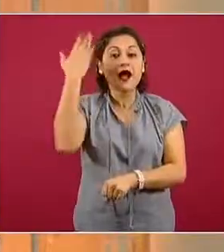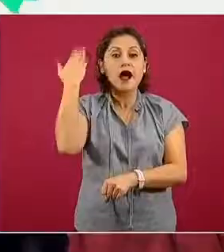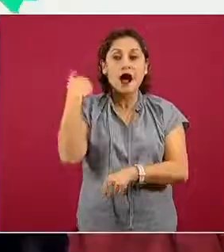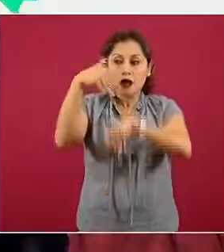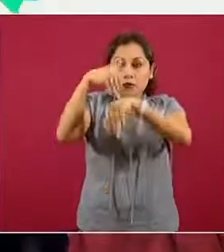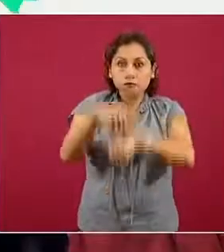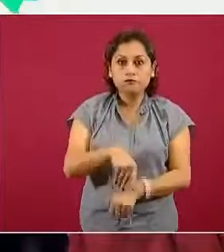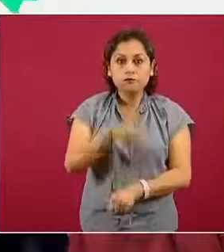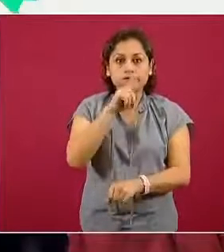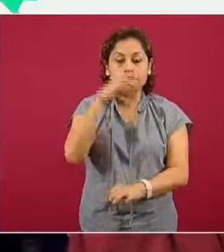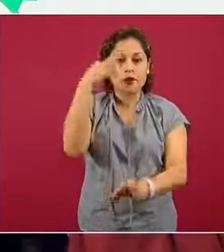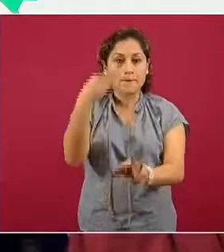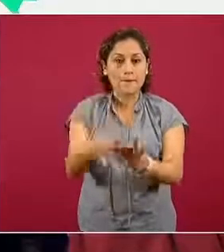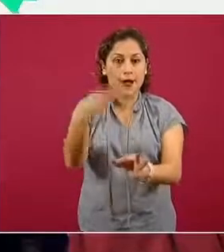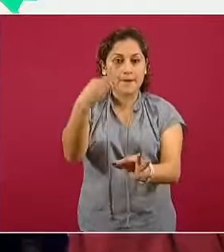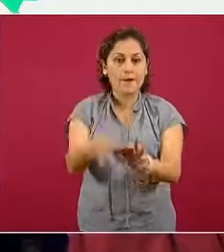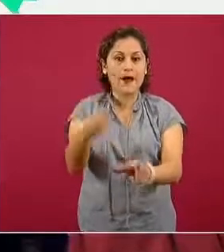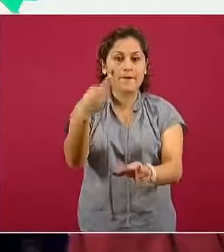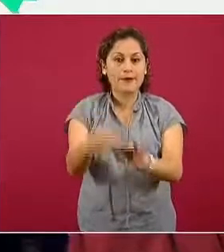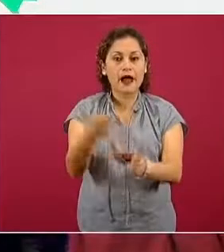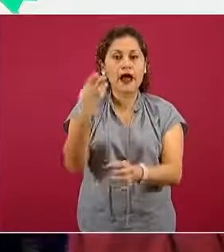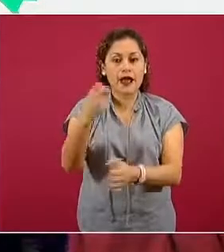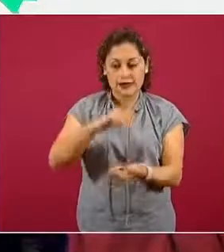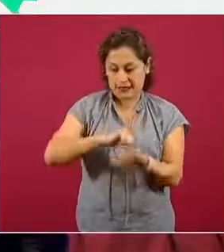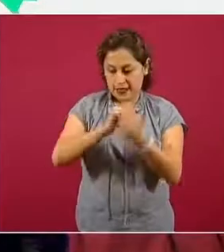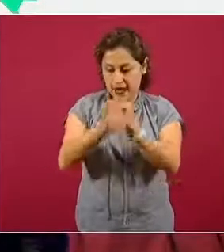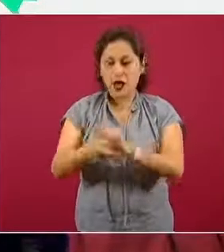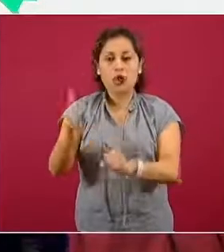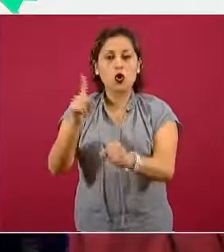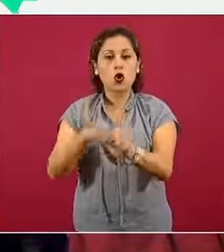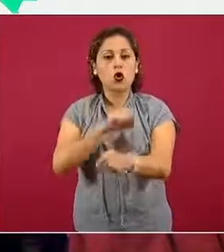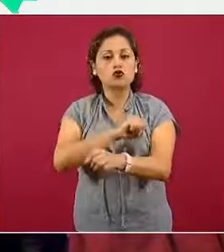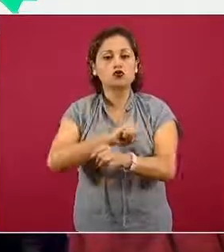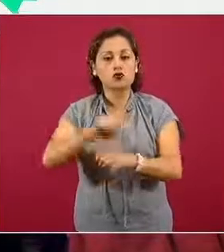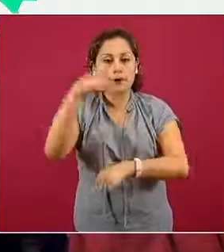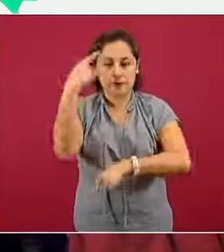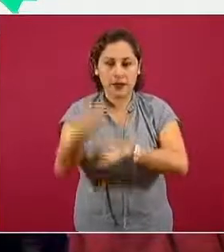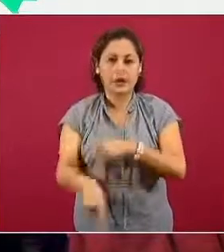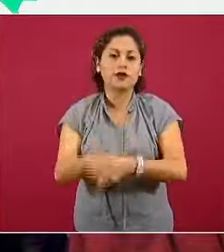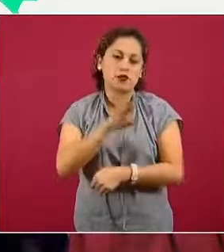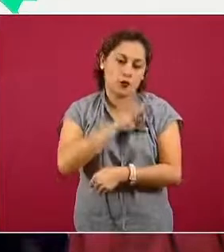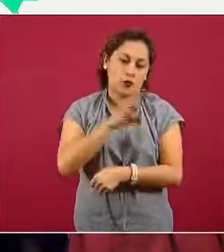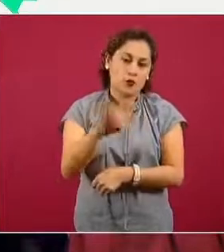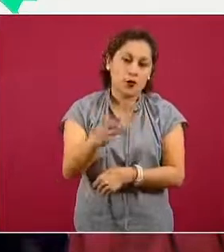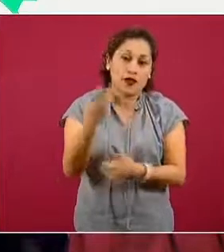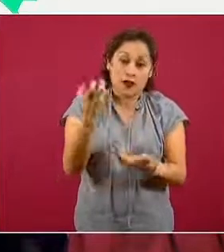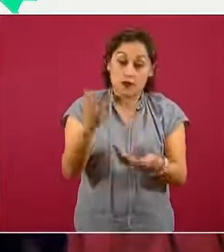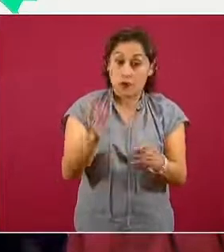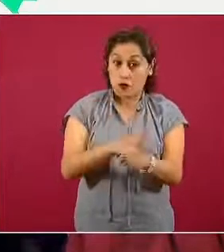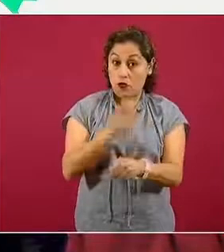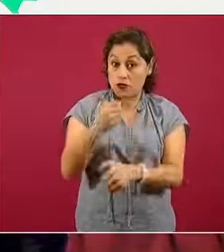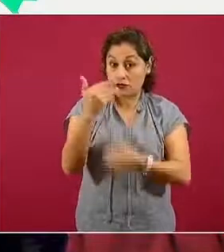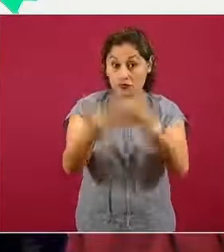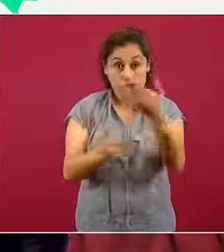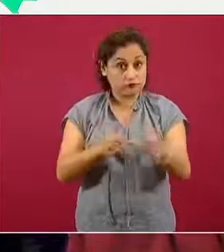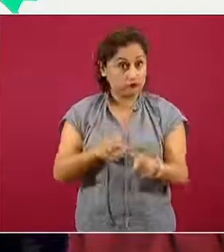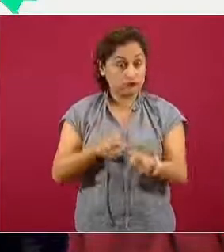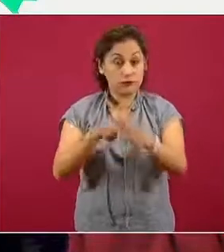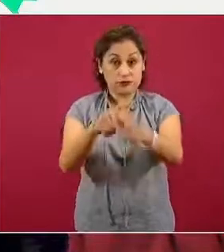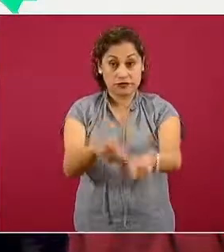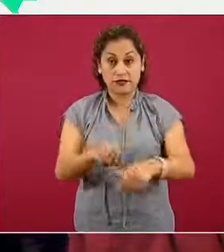haberlas realizado día con día fue lo que los llevó en un momento determinado a poder disminuir este riesgo. Entonces, hay que